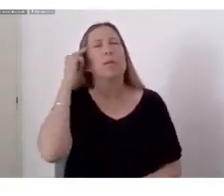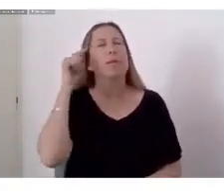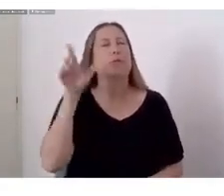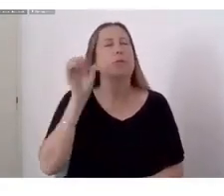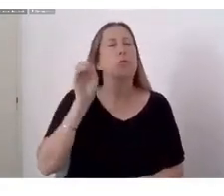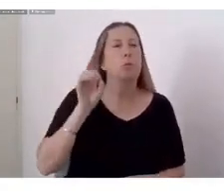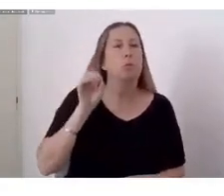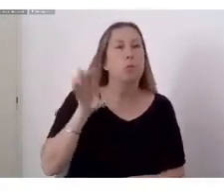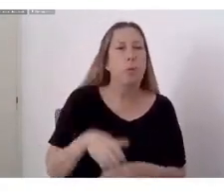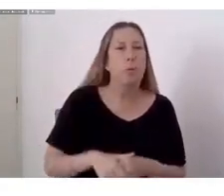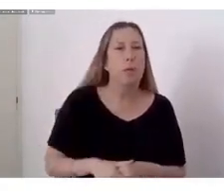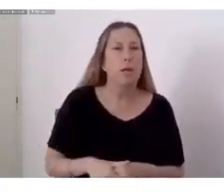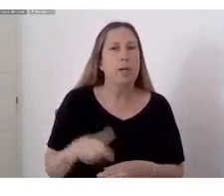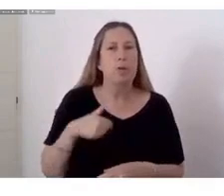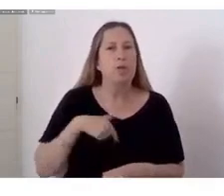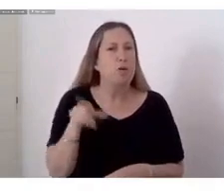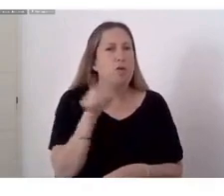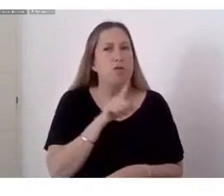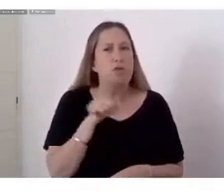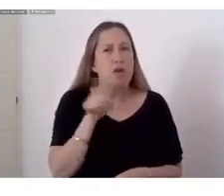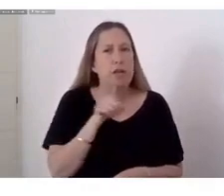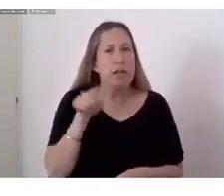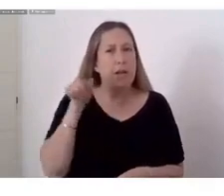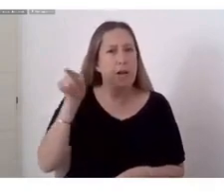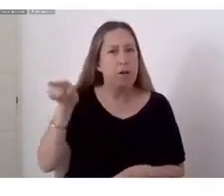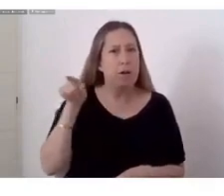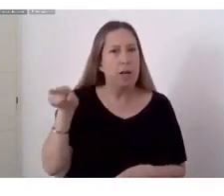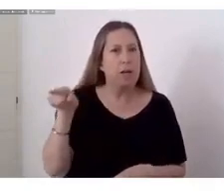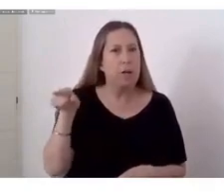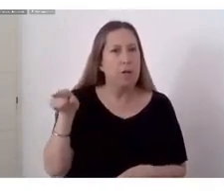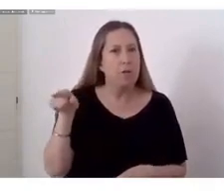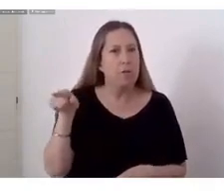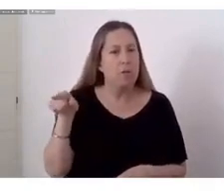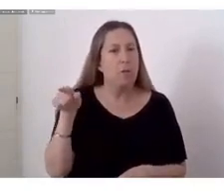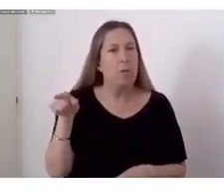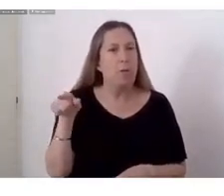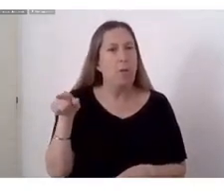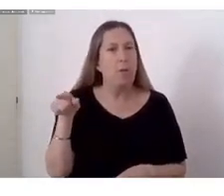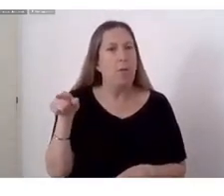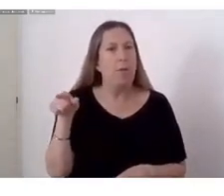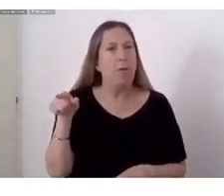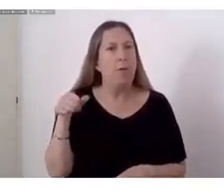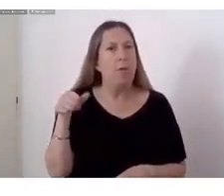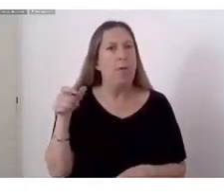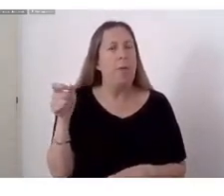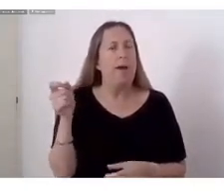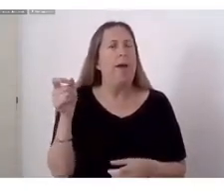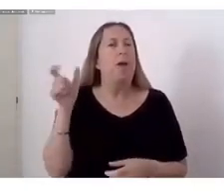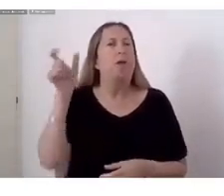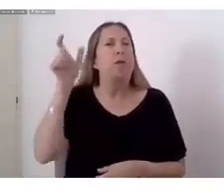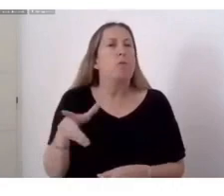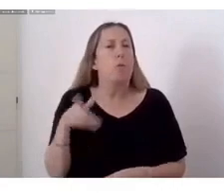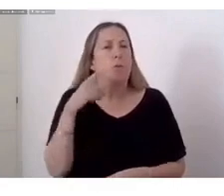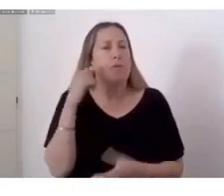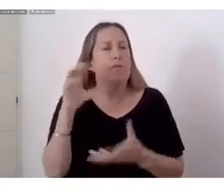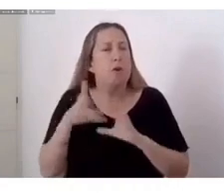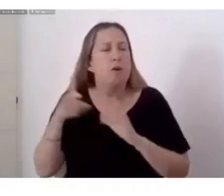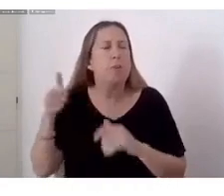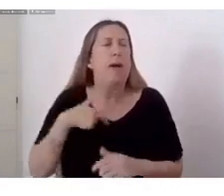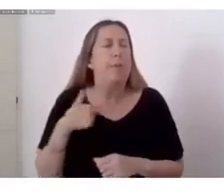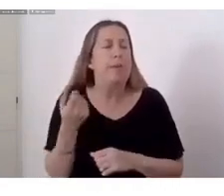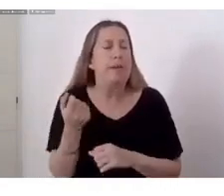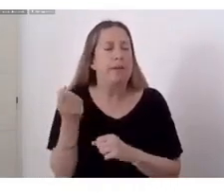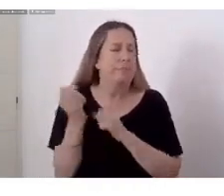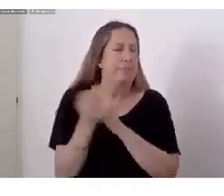rayo Me enceguezca Entre el horror Porque preciso luz Para seguir